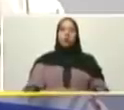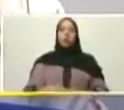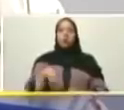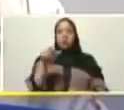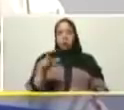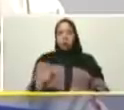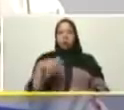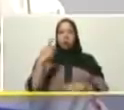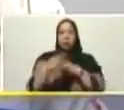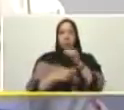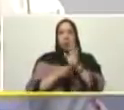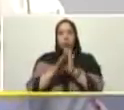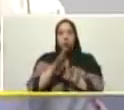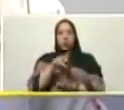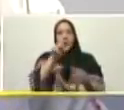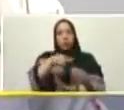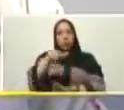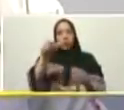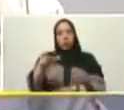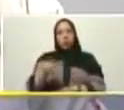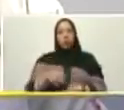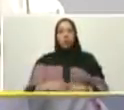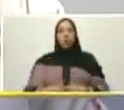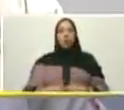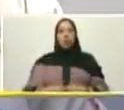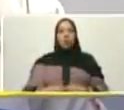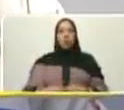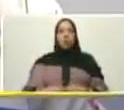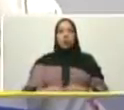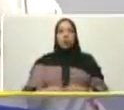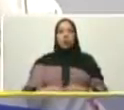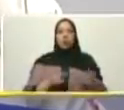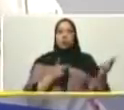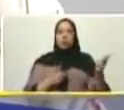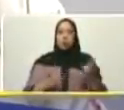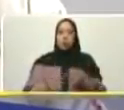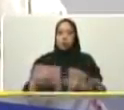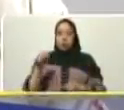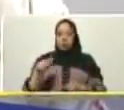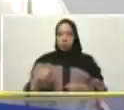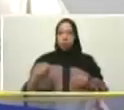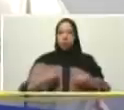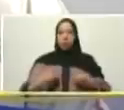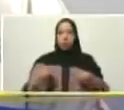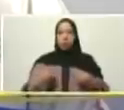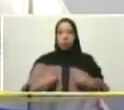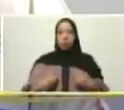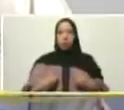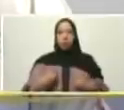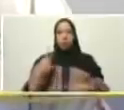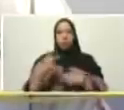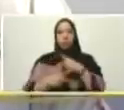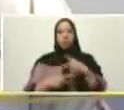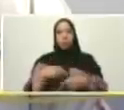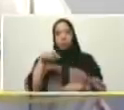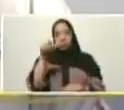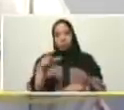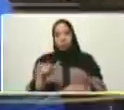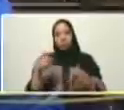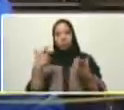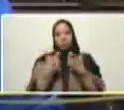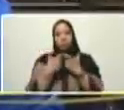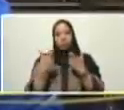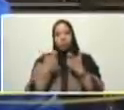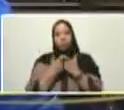% de los insumos de los 267 ítems por los cuales se construye una vivienda se producen en nuestro país eso nos ha dado esa